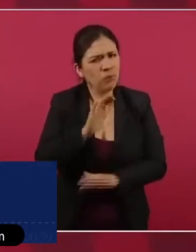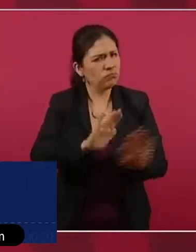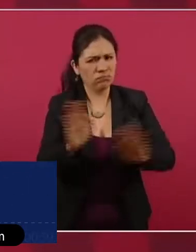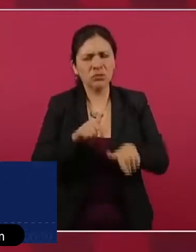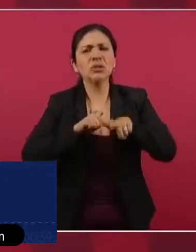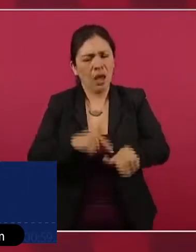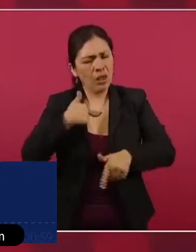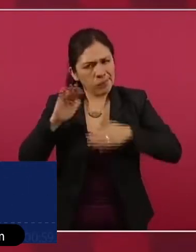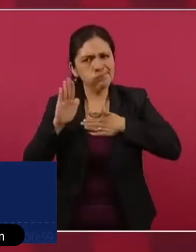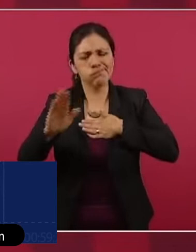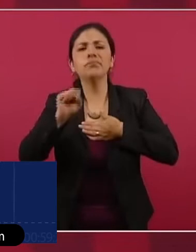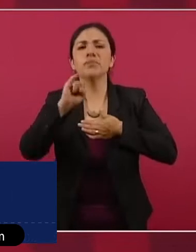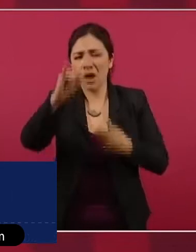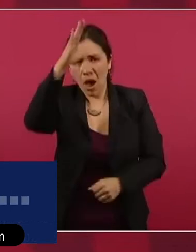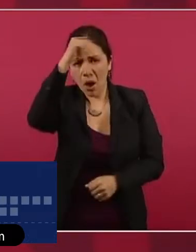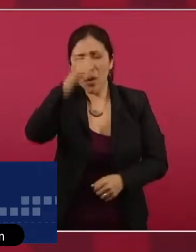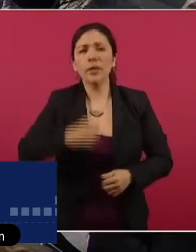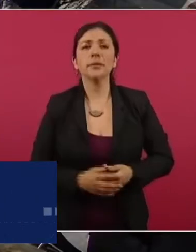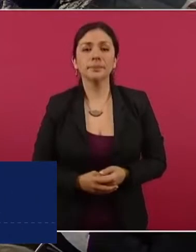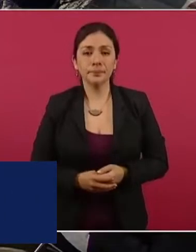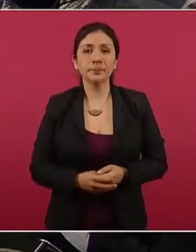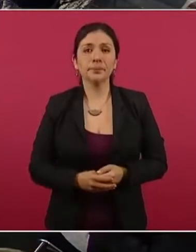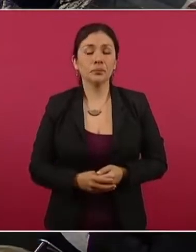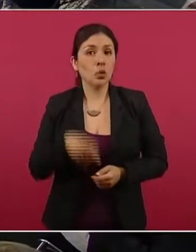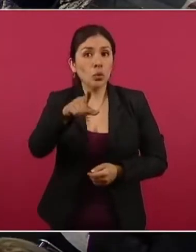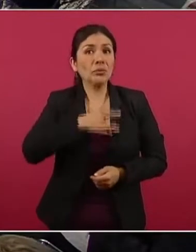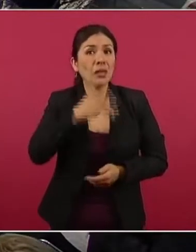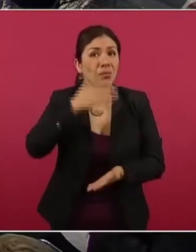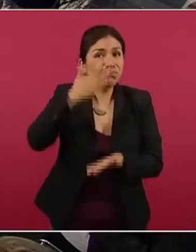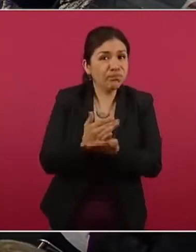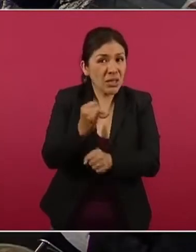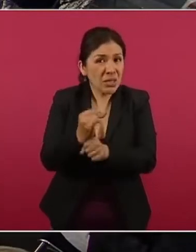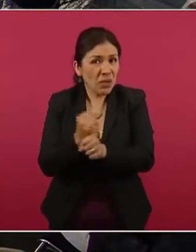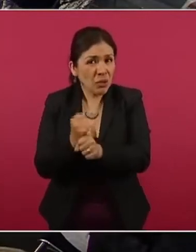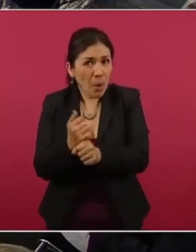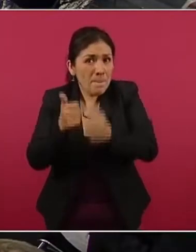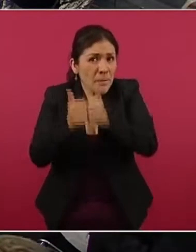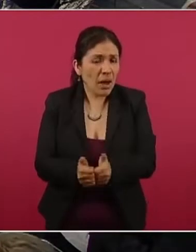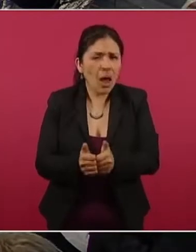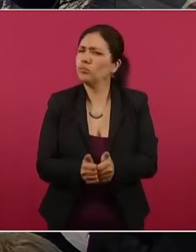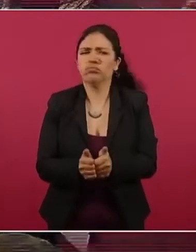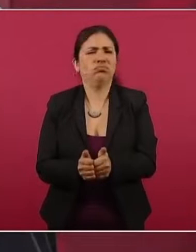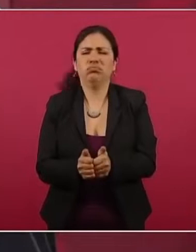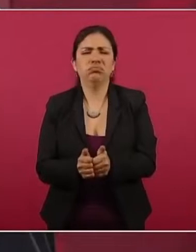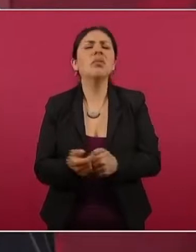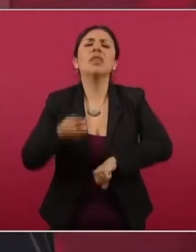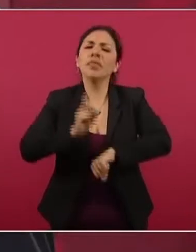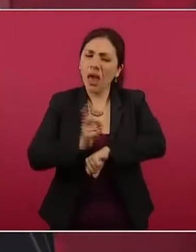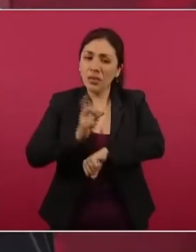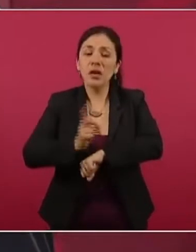cumplir con nuestro compromiso. No están estancadas las investigaciones. No, no, no, todos los días